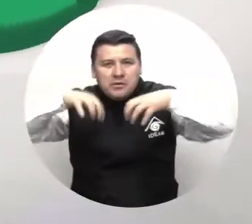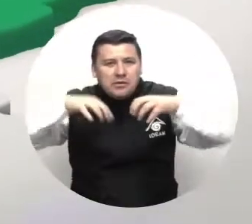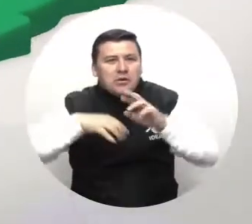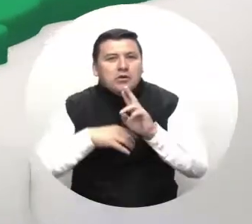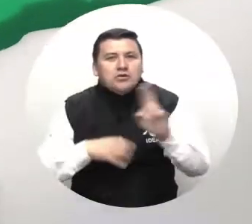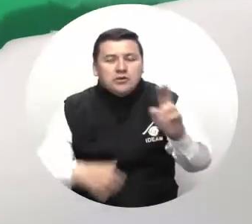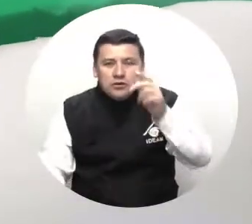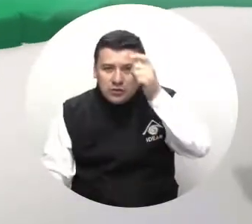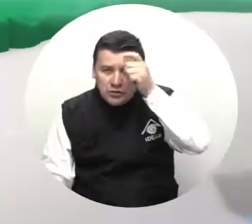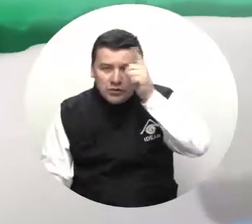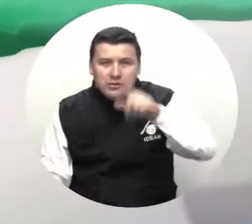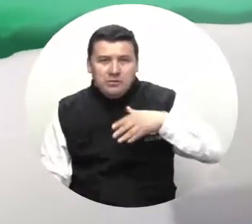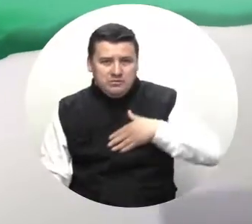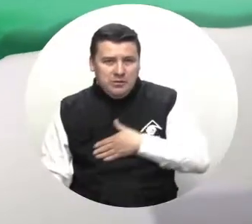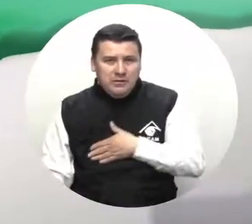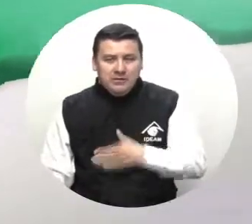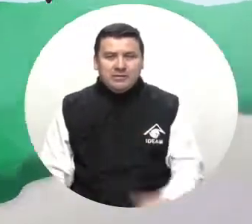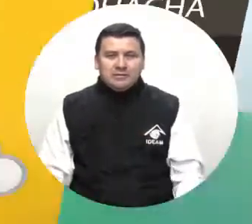sur de Córdoba y de Bolívar.